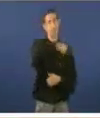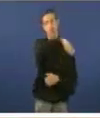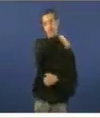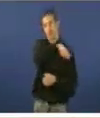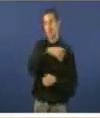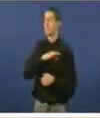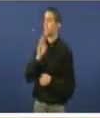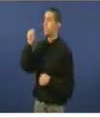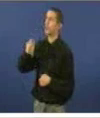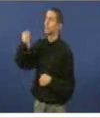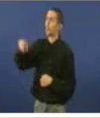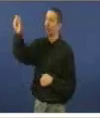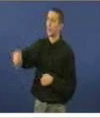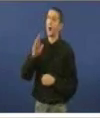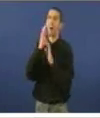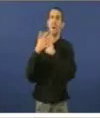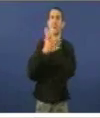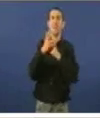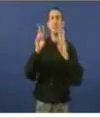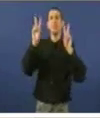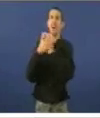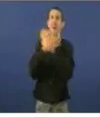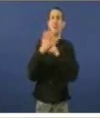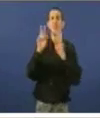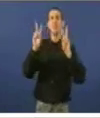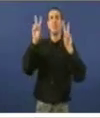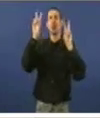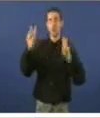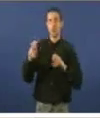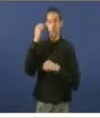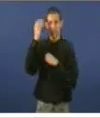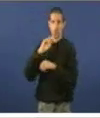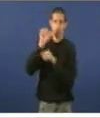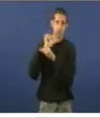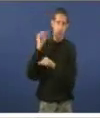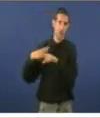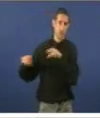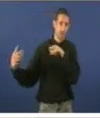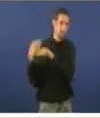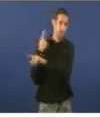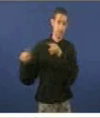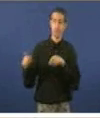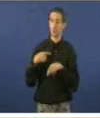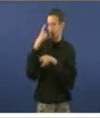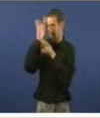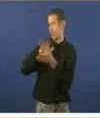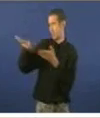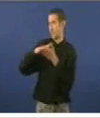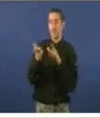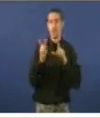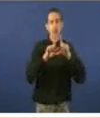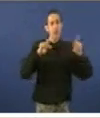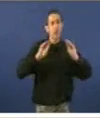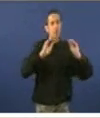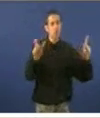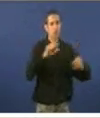Pontón, eu, de verdade, escoitando o que penso é que antes as cousas eran de outra maneira. Eu, xa, lle, dicen claramente que a compañía ten os seus propios